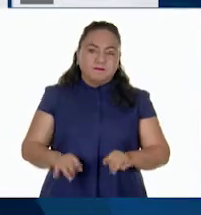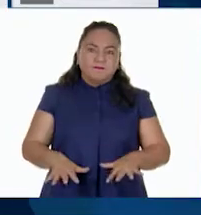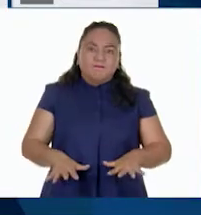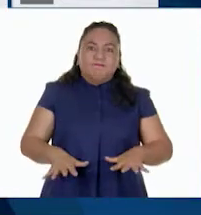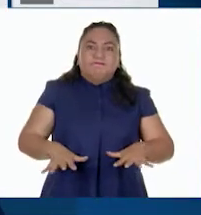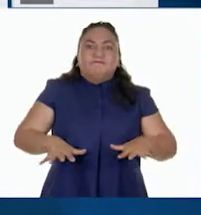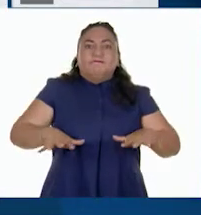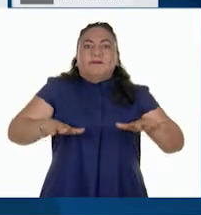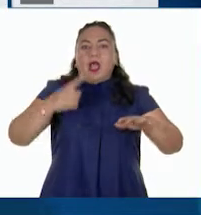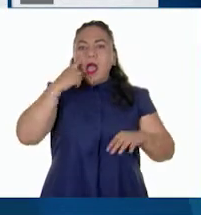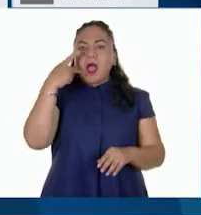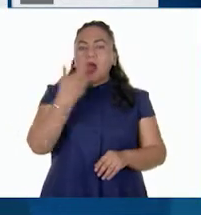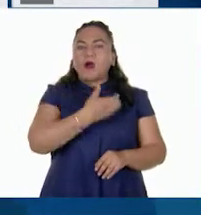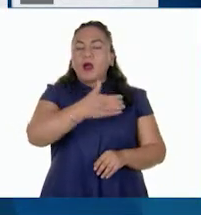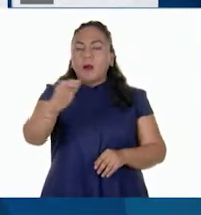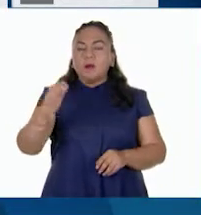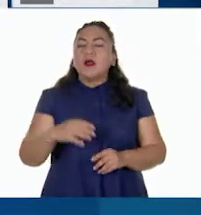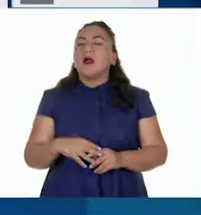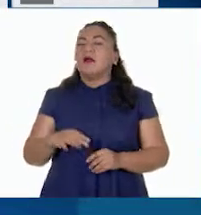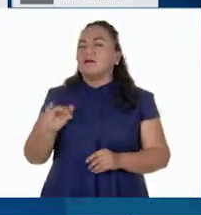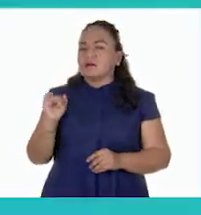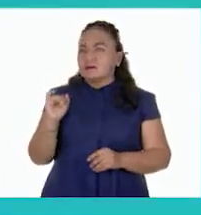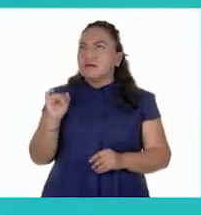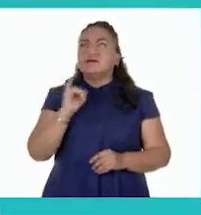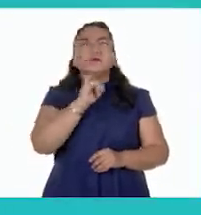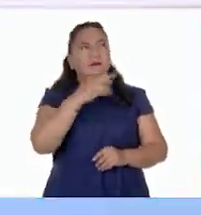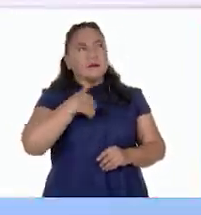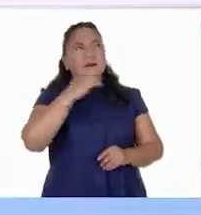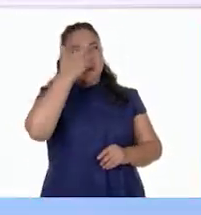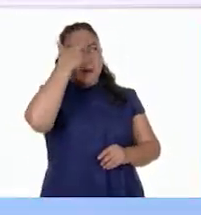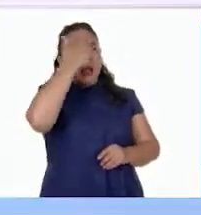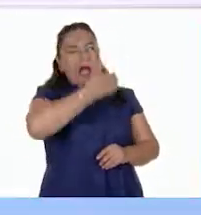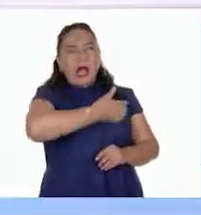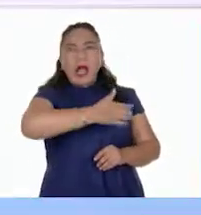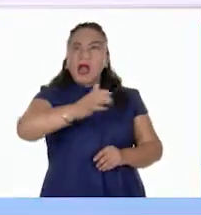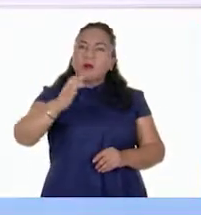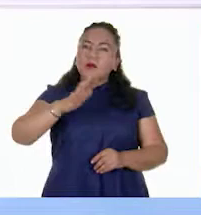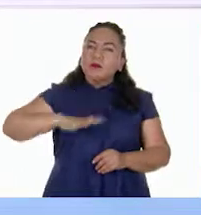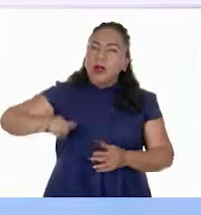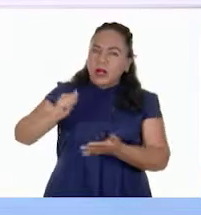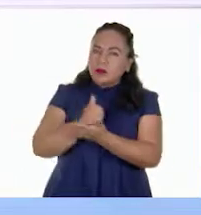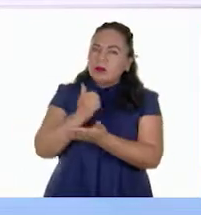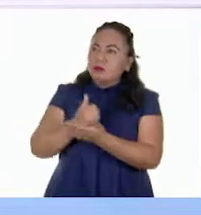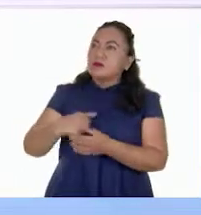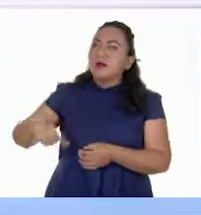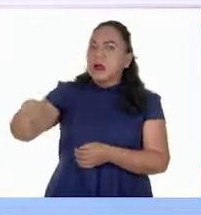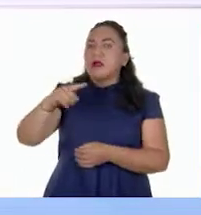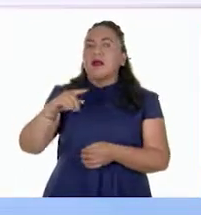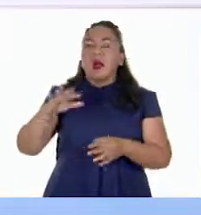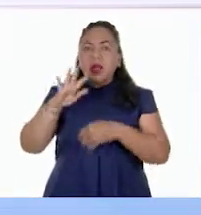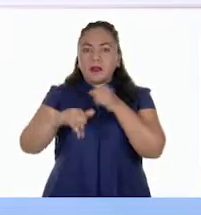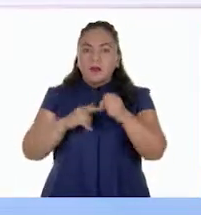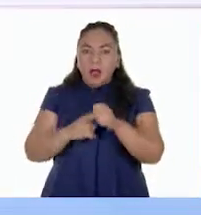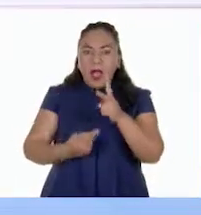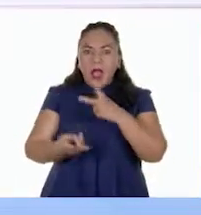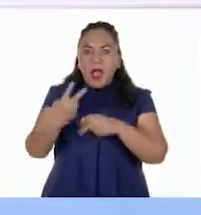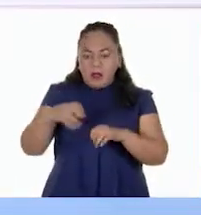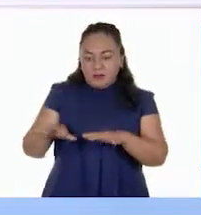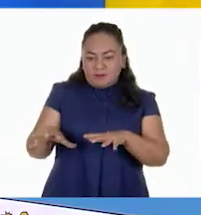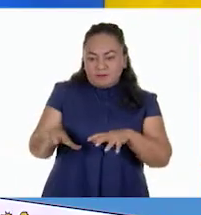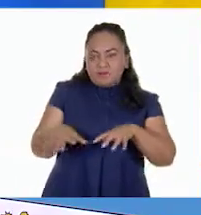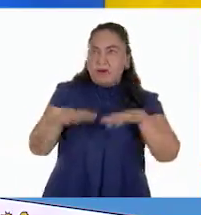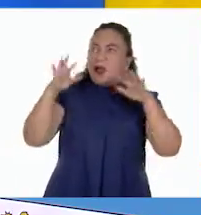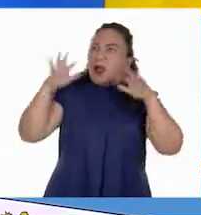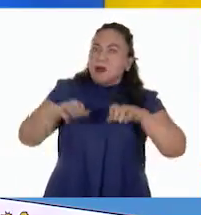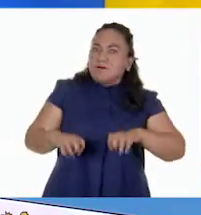campos. Sí, recuerdo los campos de arroz. Me imagino que los búfalos han de estar muy contentos cuando llega el monzón.